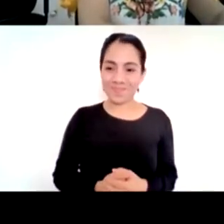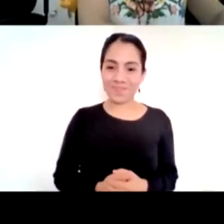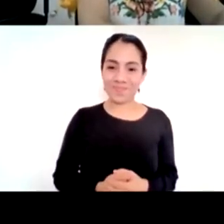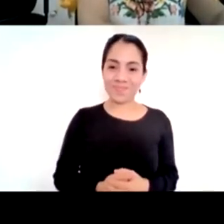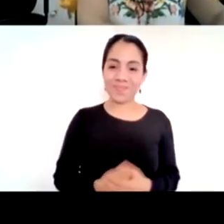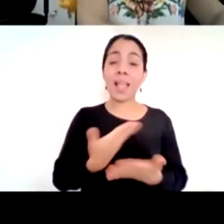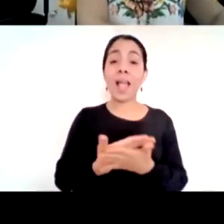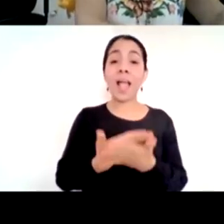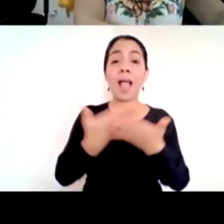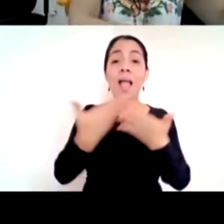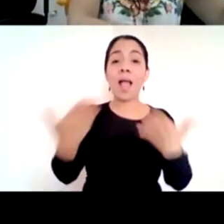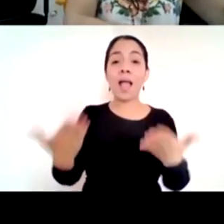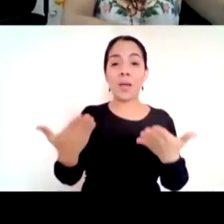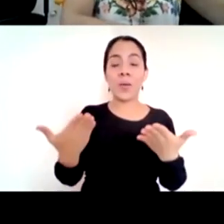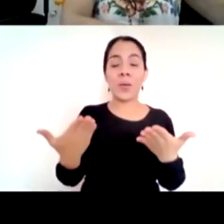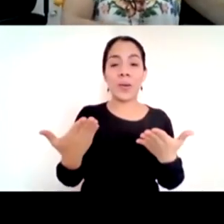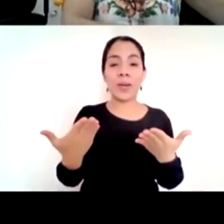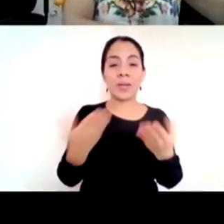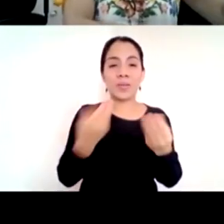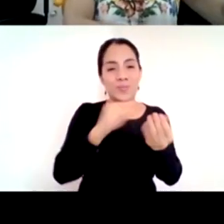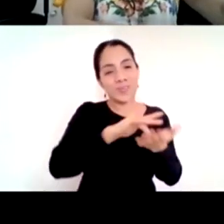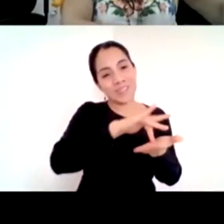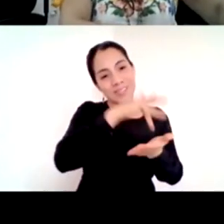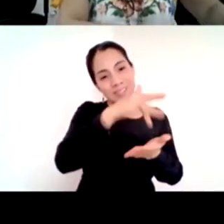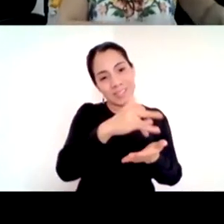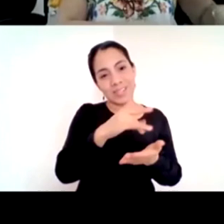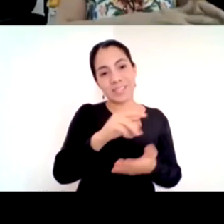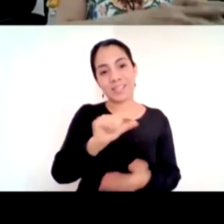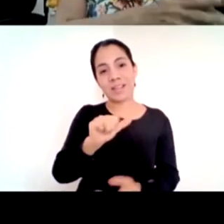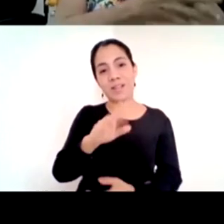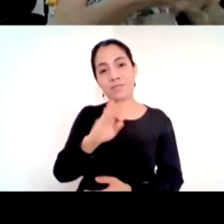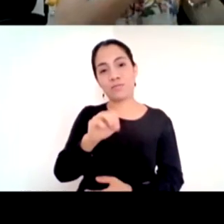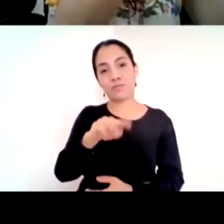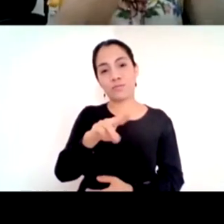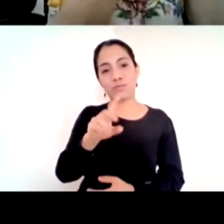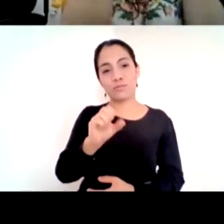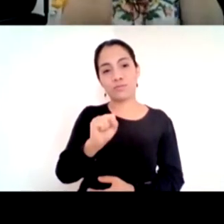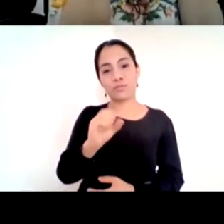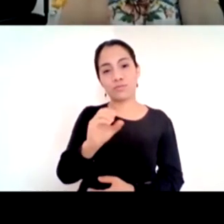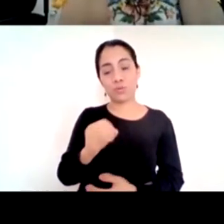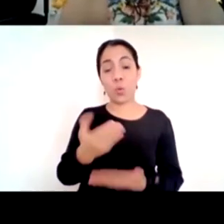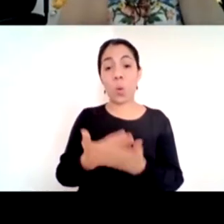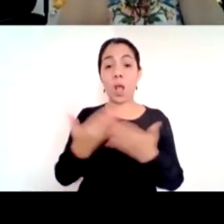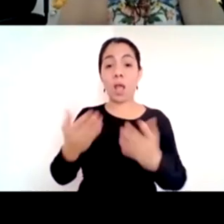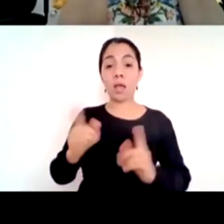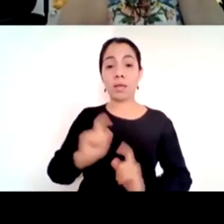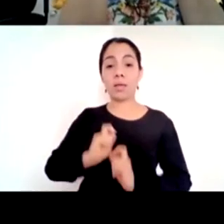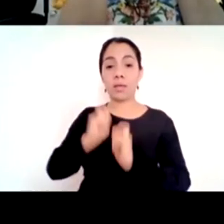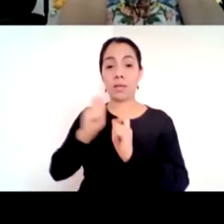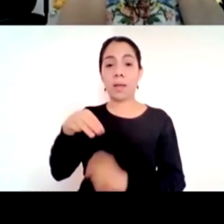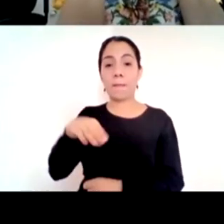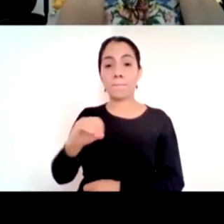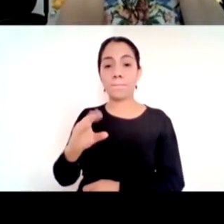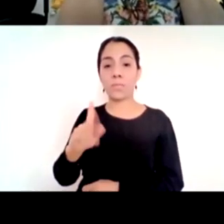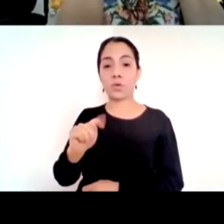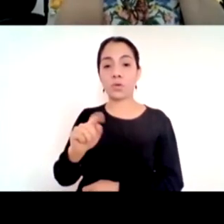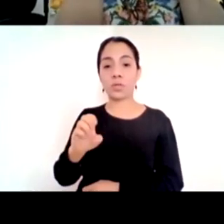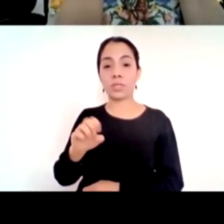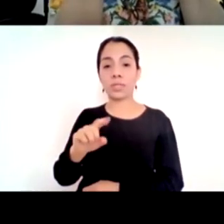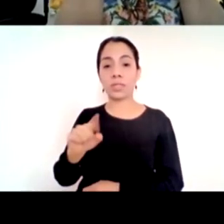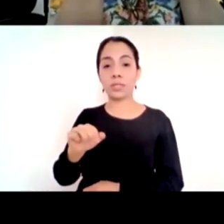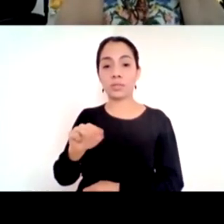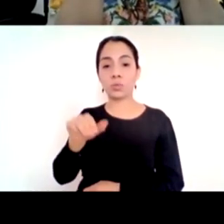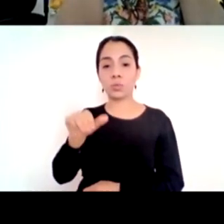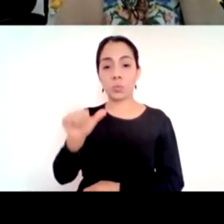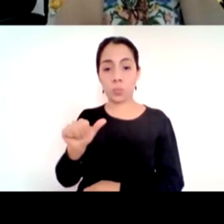darás un último mensaje un breve mensaje de unos minutos y ojalá también nos pueda responder esta pregunta que surgió en varias ocasiones que